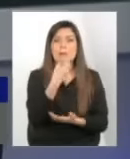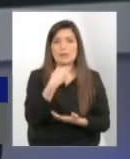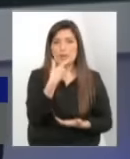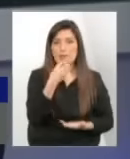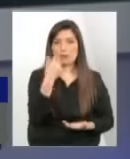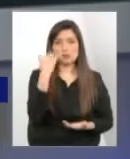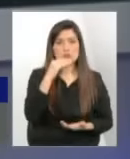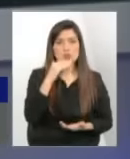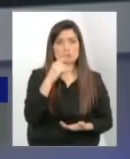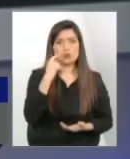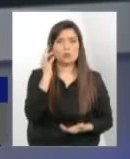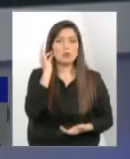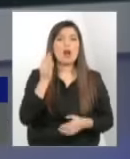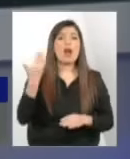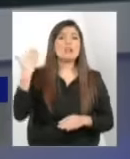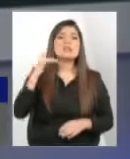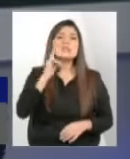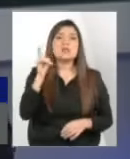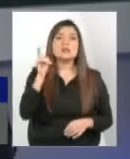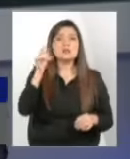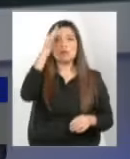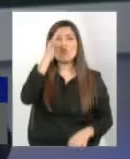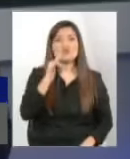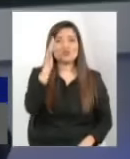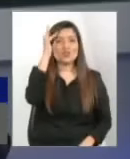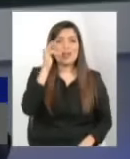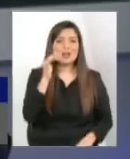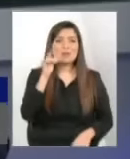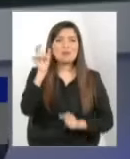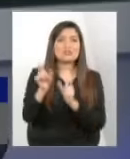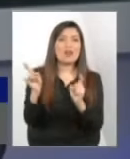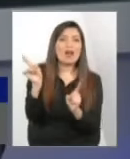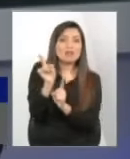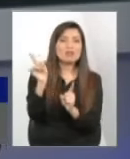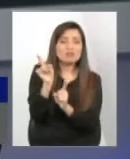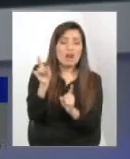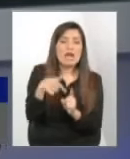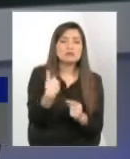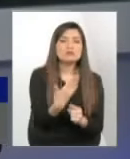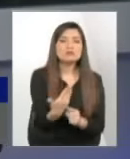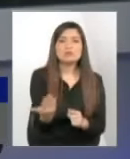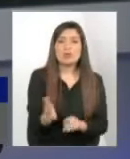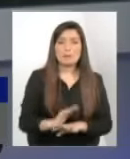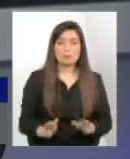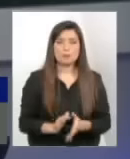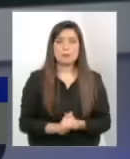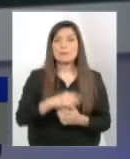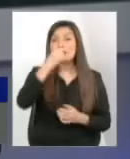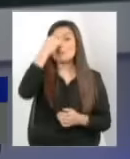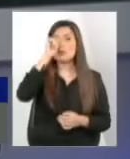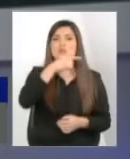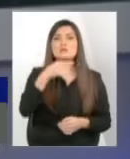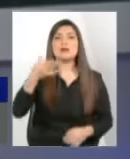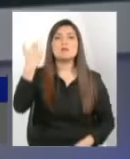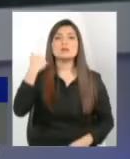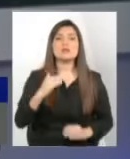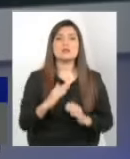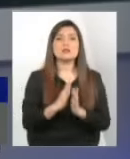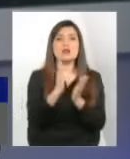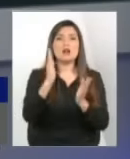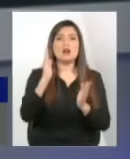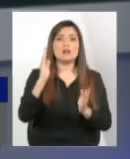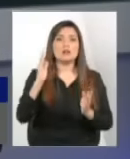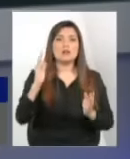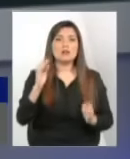anteriormente a esto lo entregaban los mismos educadores ellos eran los encargados de pero a pesar de eso por ejemplo pasó la semana pasada en San Joaquín